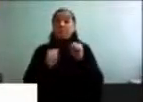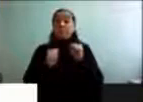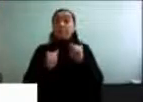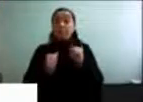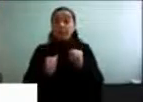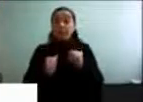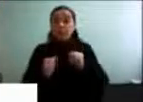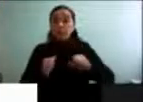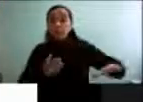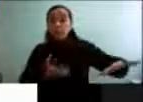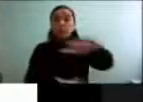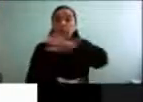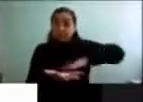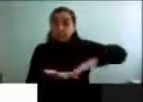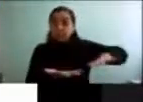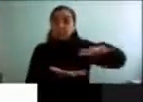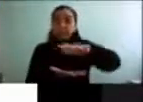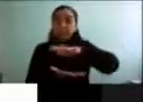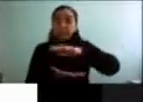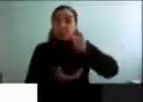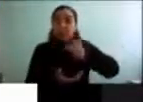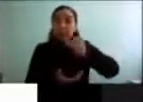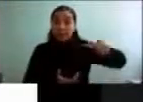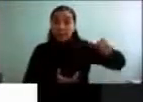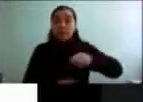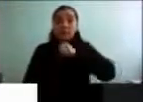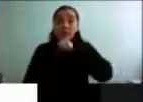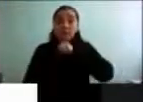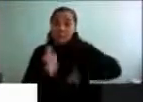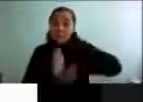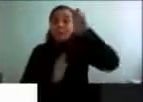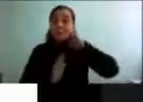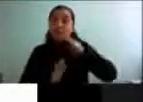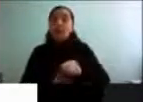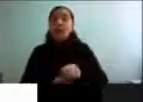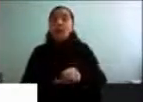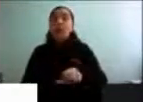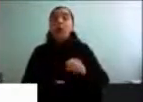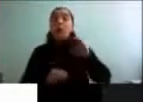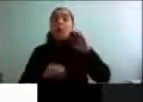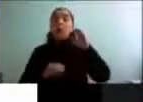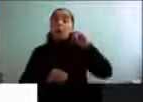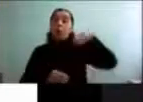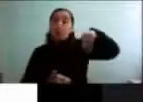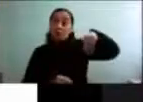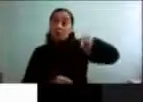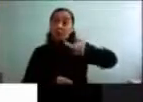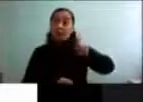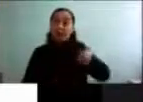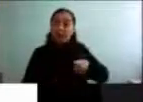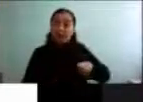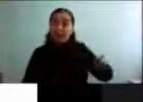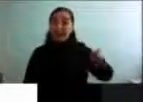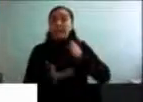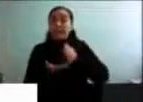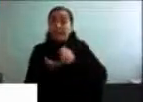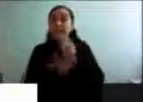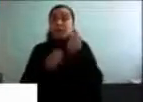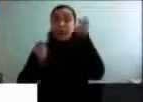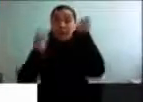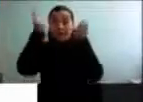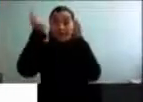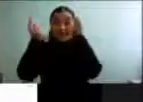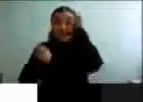entornos a las personas mayores, es que la Organización Mundial de la Salud hace un tiempo empezó esta iniciativa de las ciudades